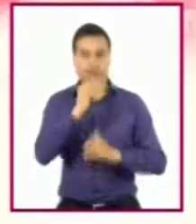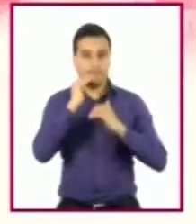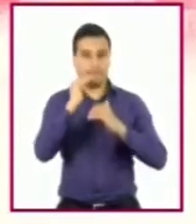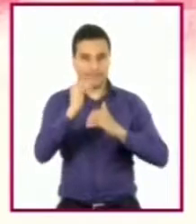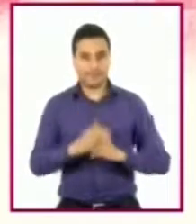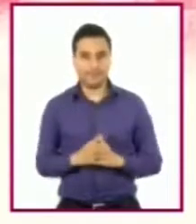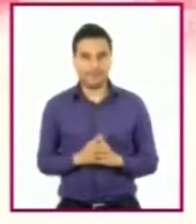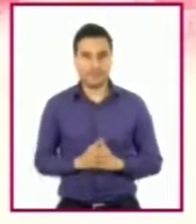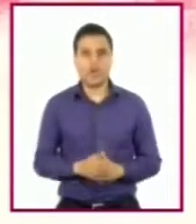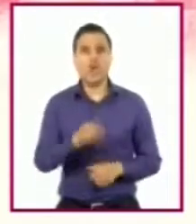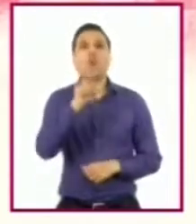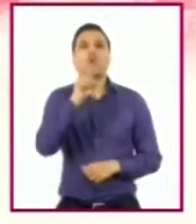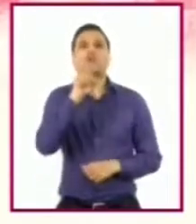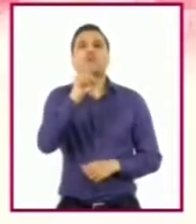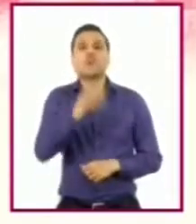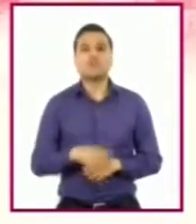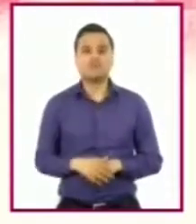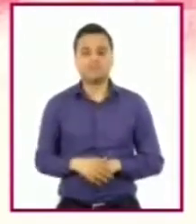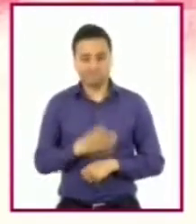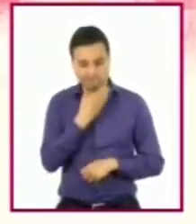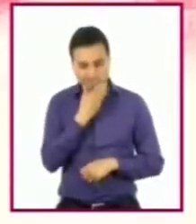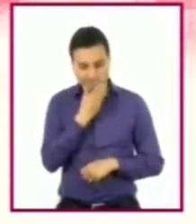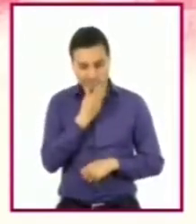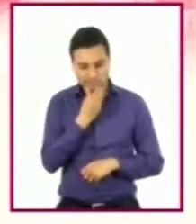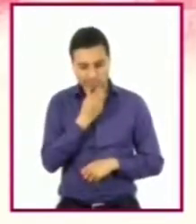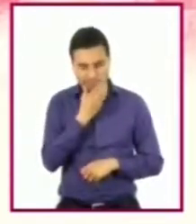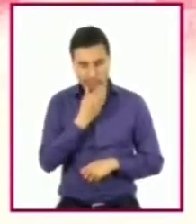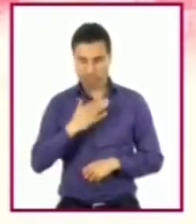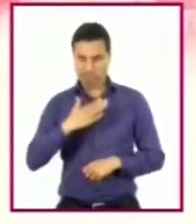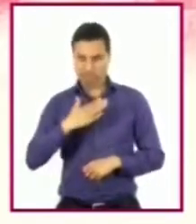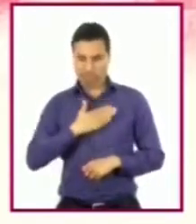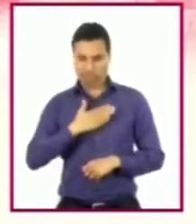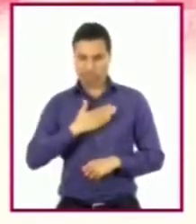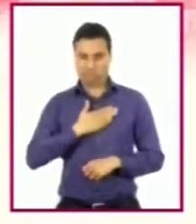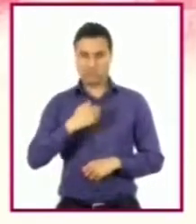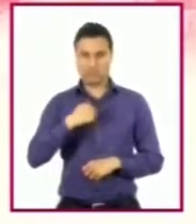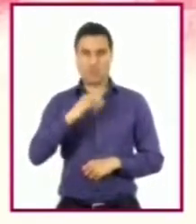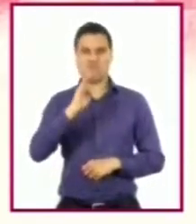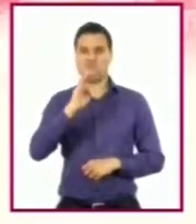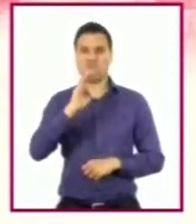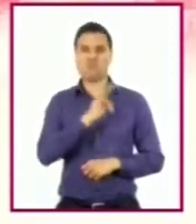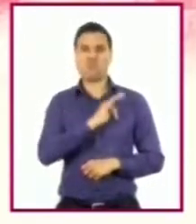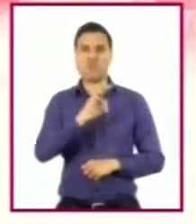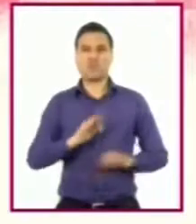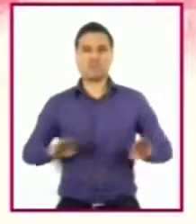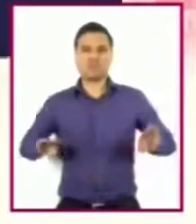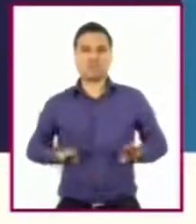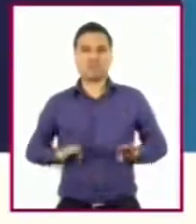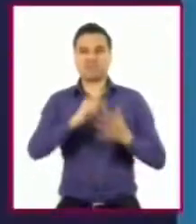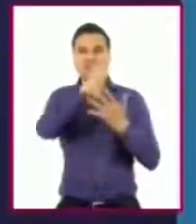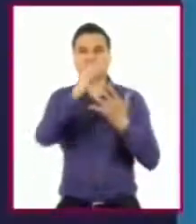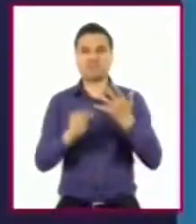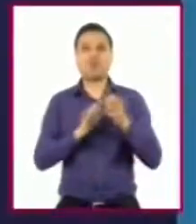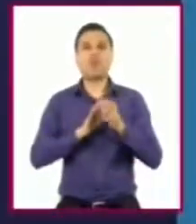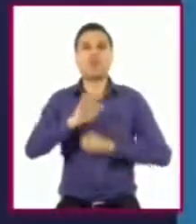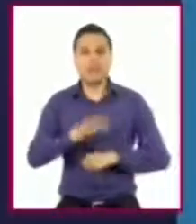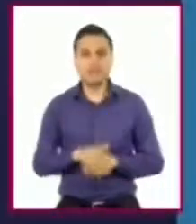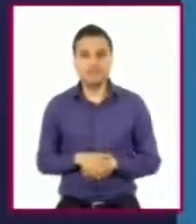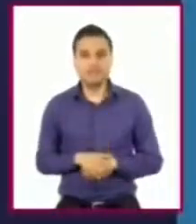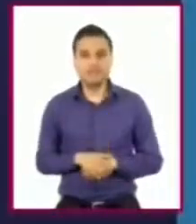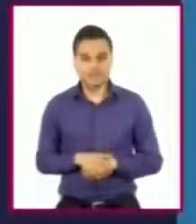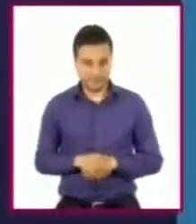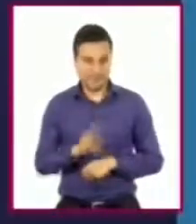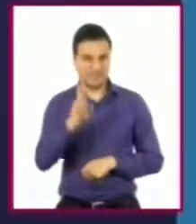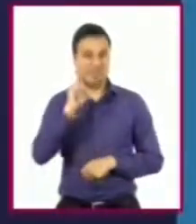identificar la mayor cantidad de capacidades que reconocen en ustedes. Esto parece una tarea